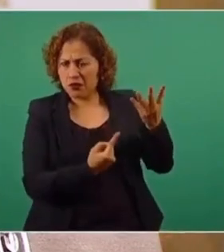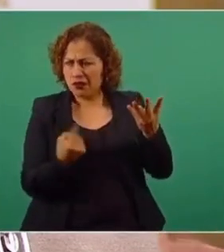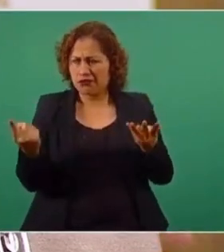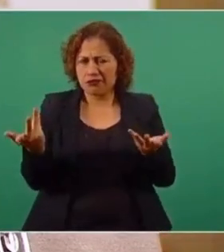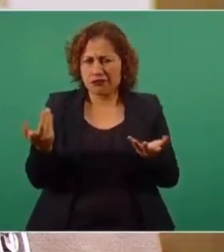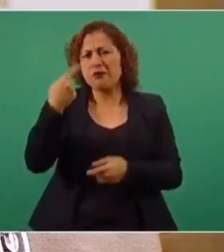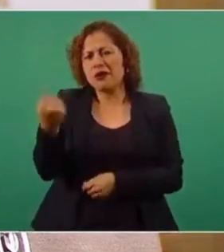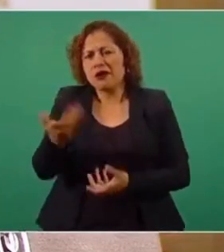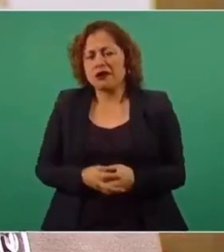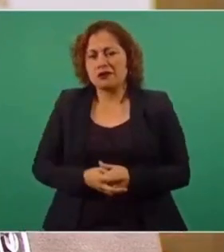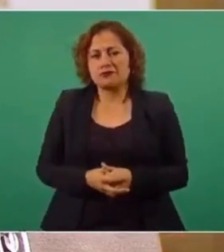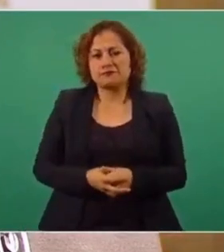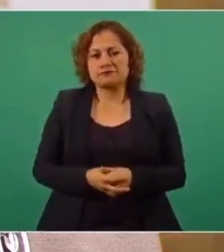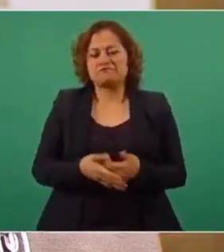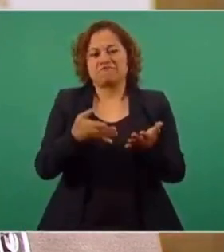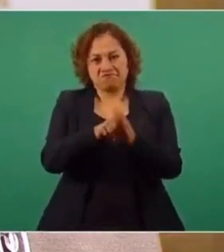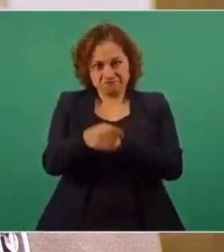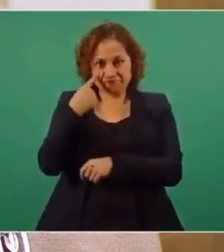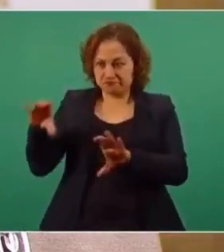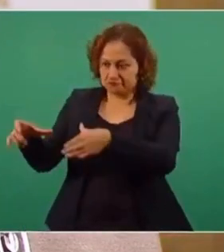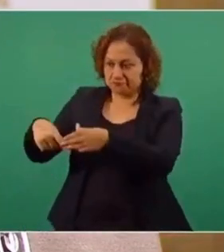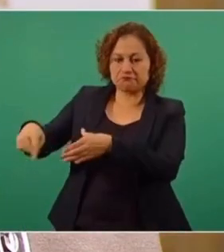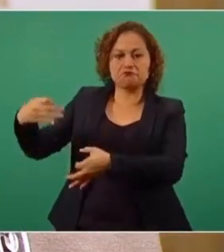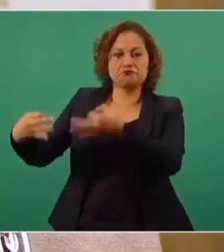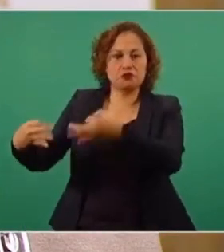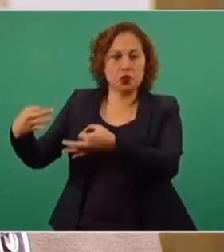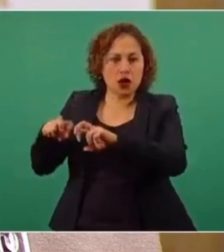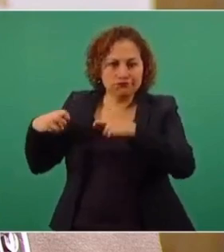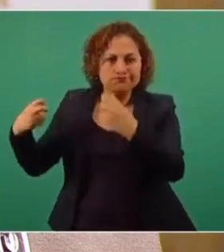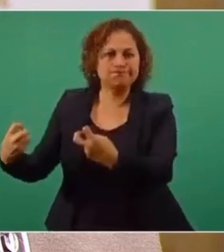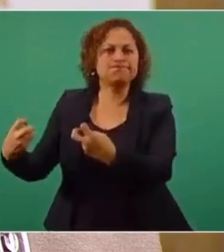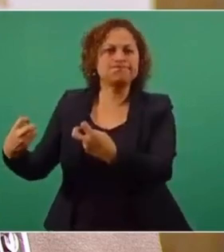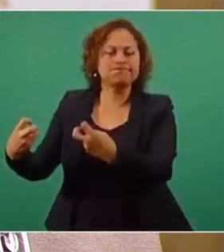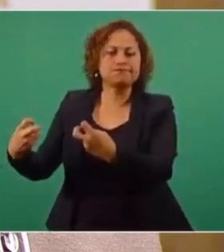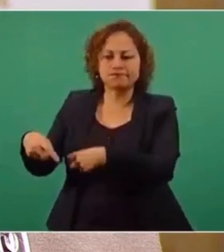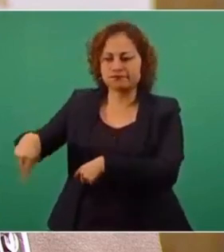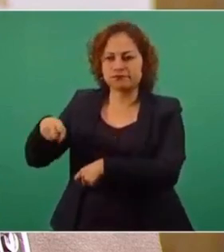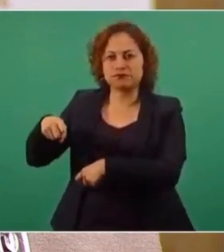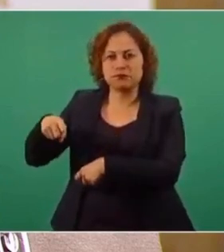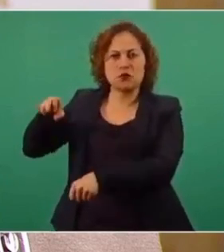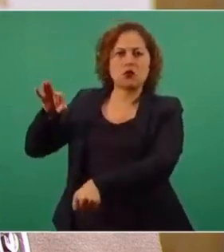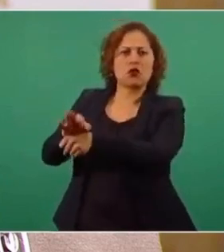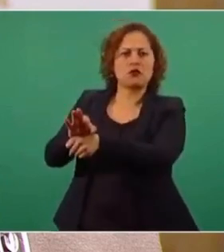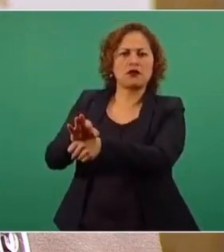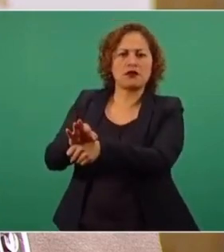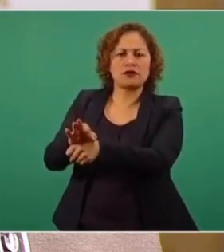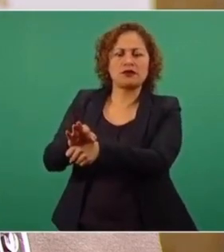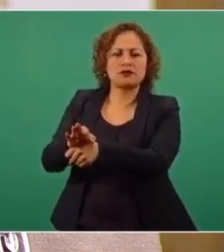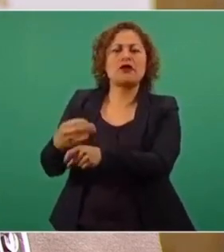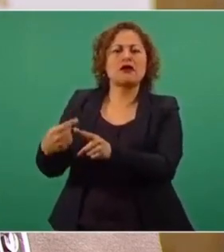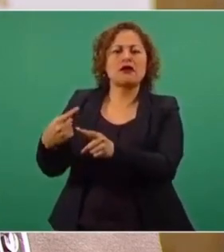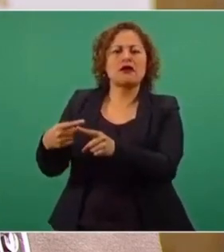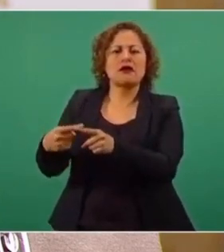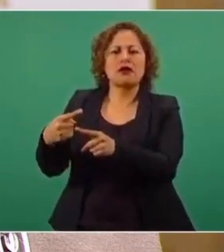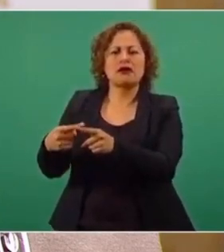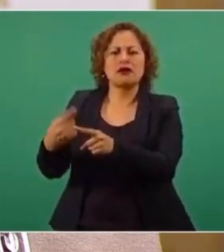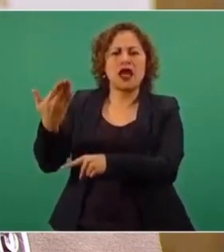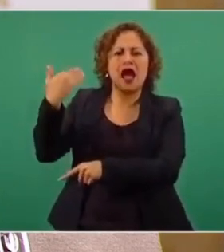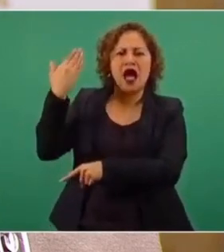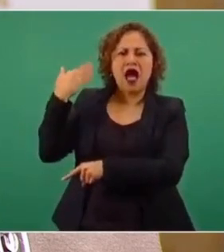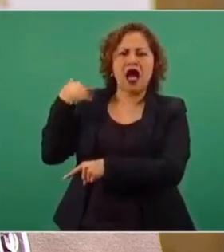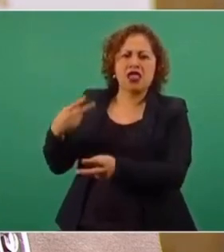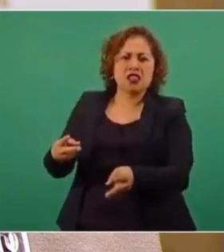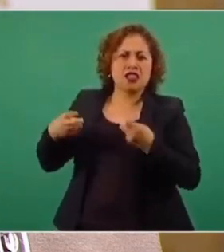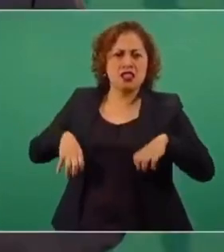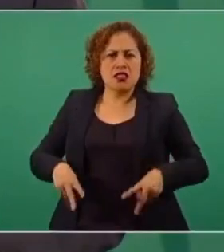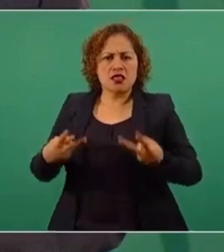los jueces solo conceden amparo y protección a quienes se dedicaban a saquear al país